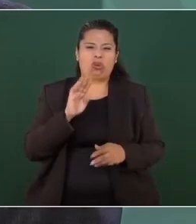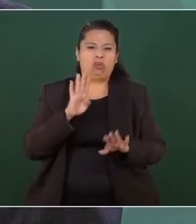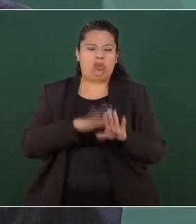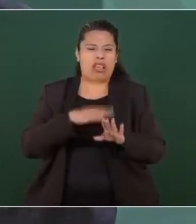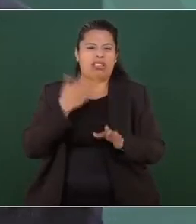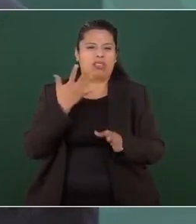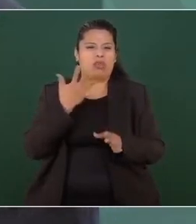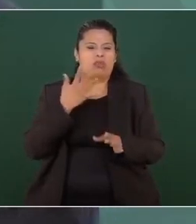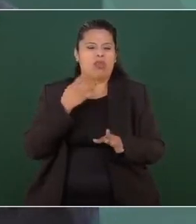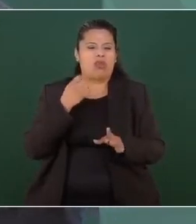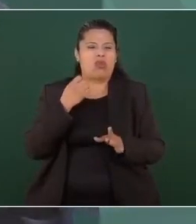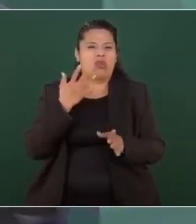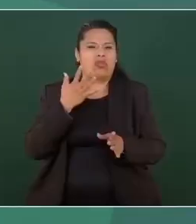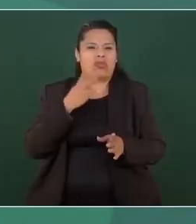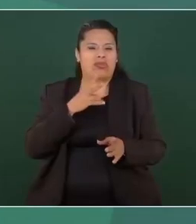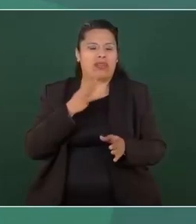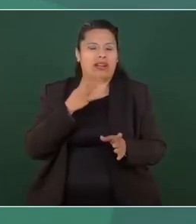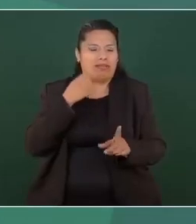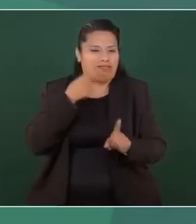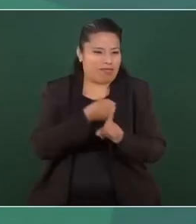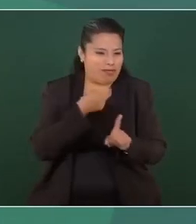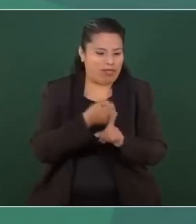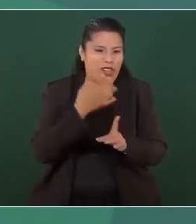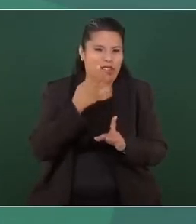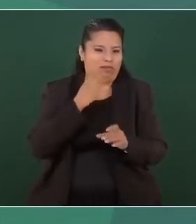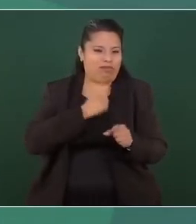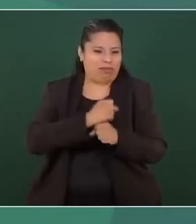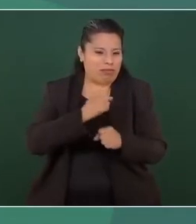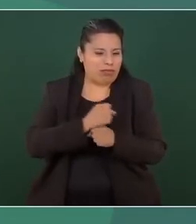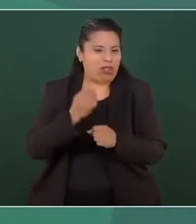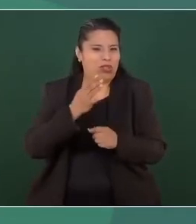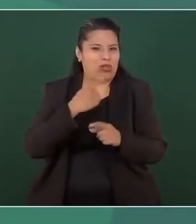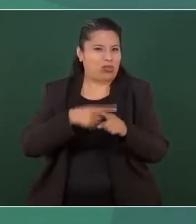se convierten en paladines